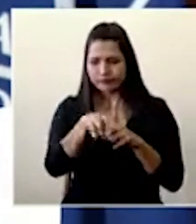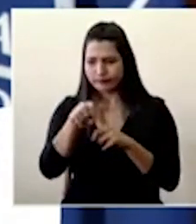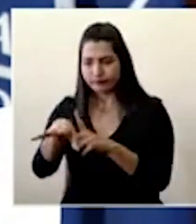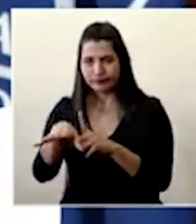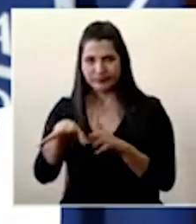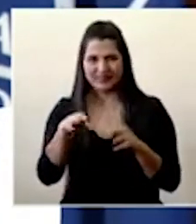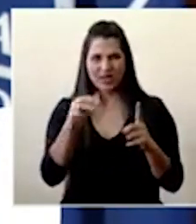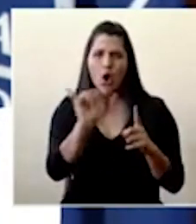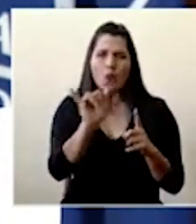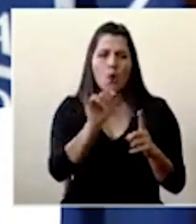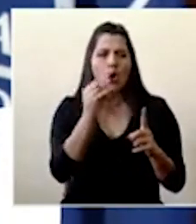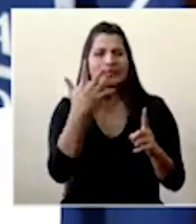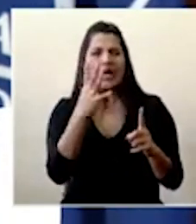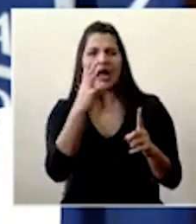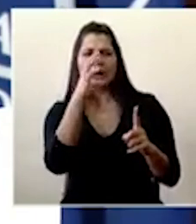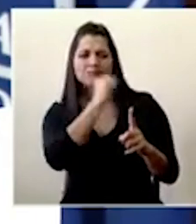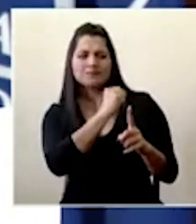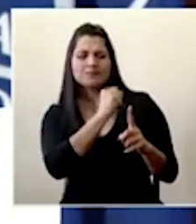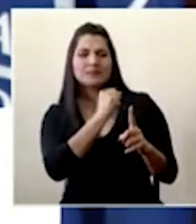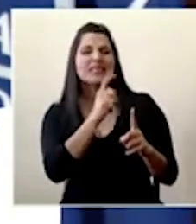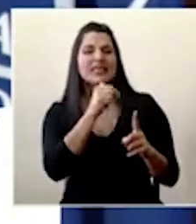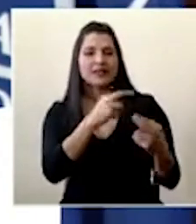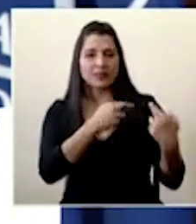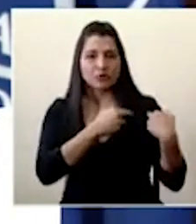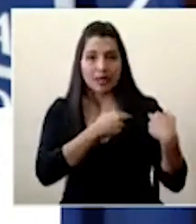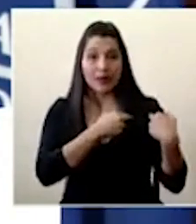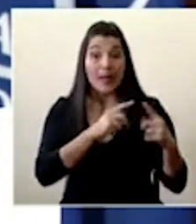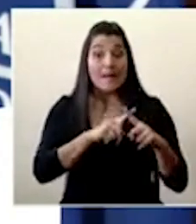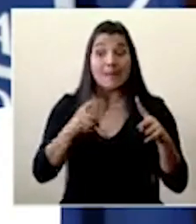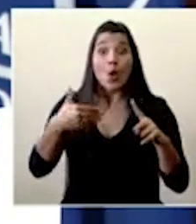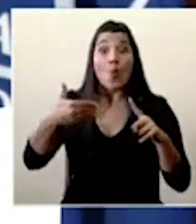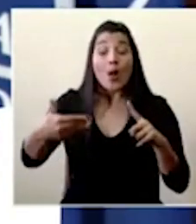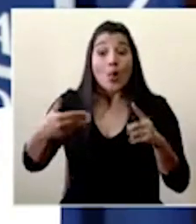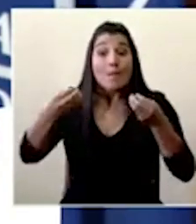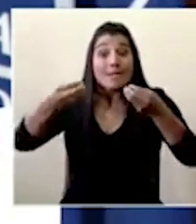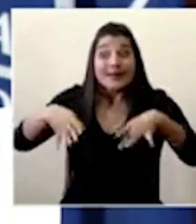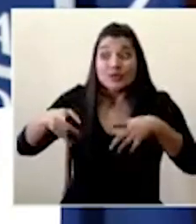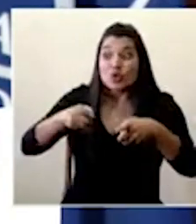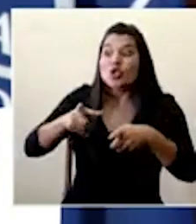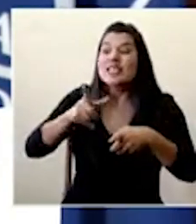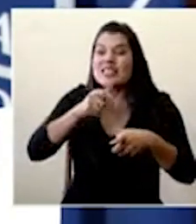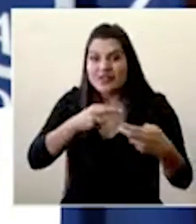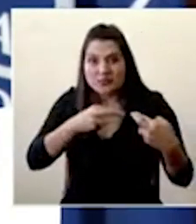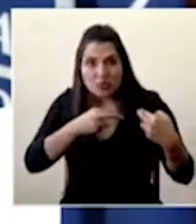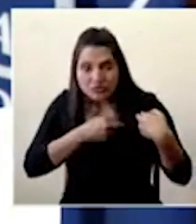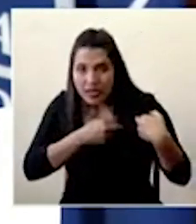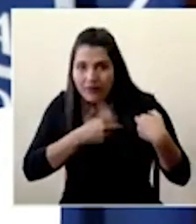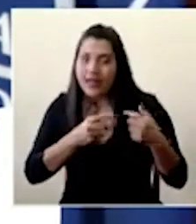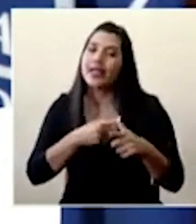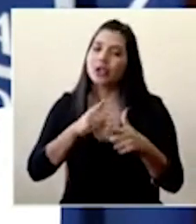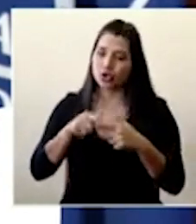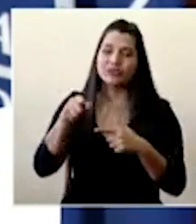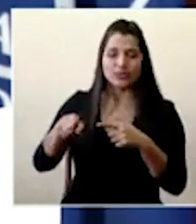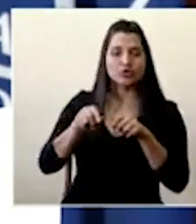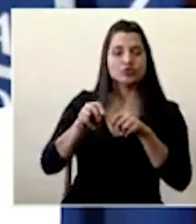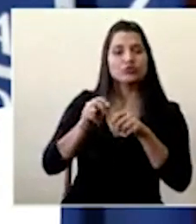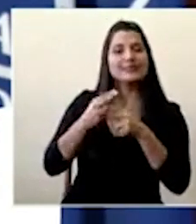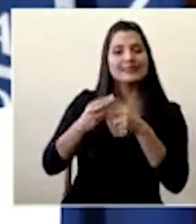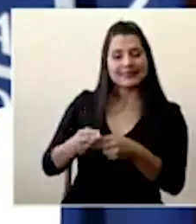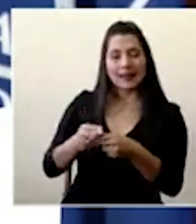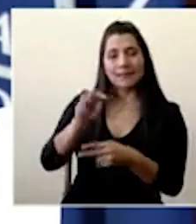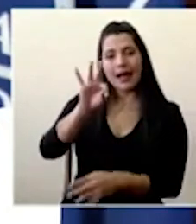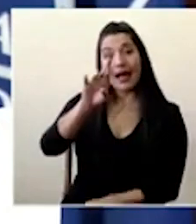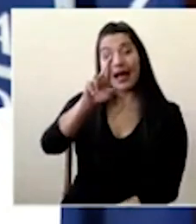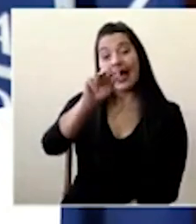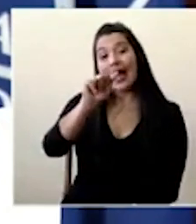puede haber incluso una transmisión silenciosa en donde no se haya detectado en el sentido de que hay personas que no teniendo síntomas